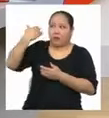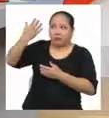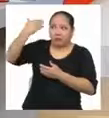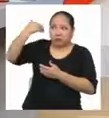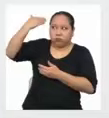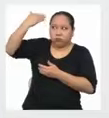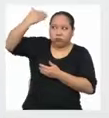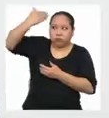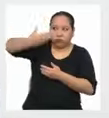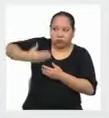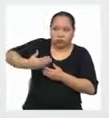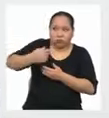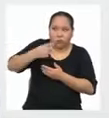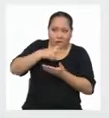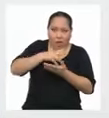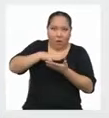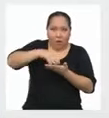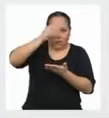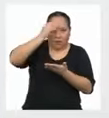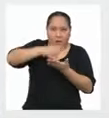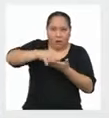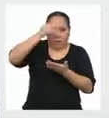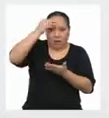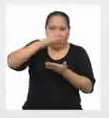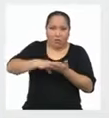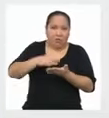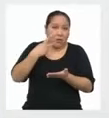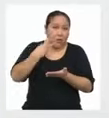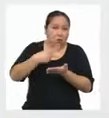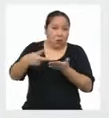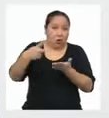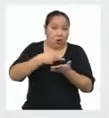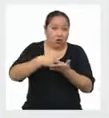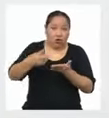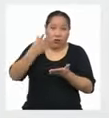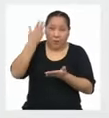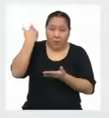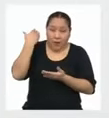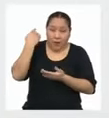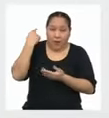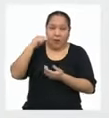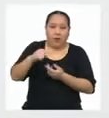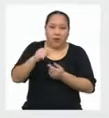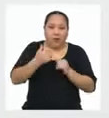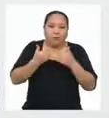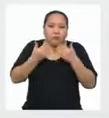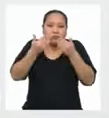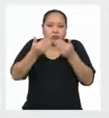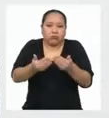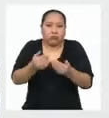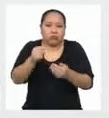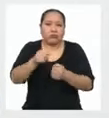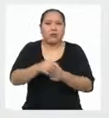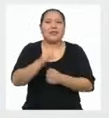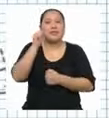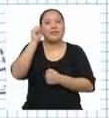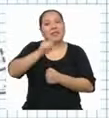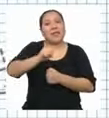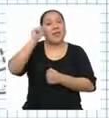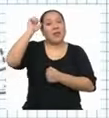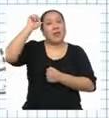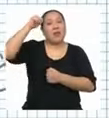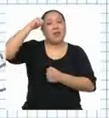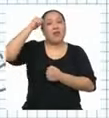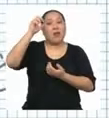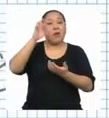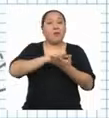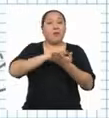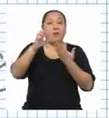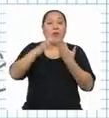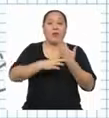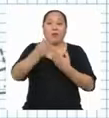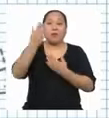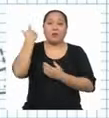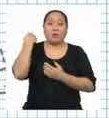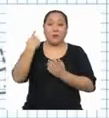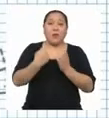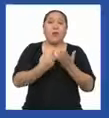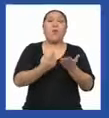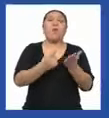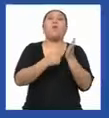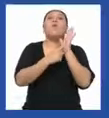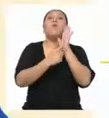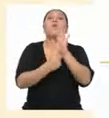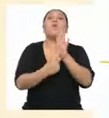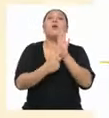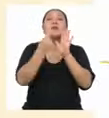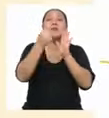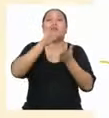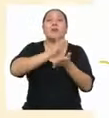este punto Es necesario que repasemos algunos puntos de los programas anteriores ¿Me muestras las hojas de tus resultados?